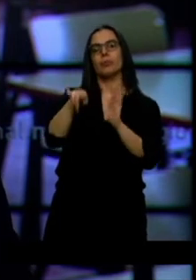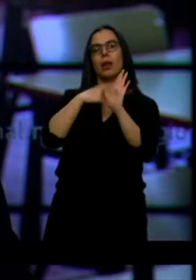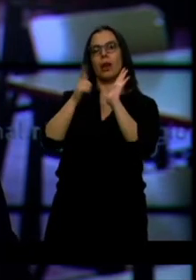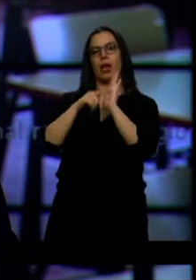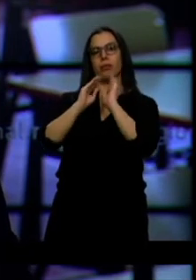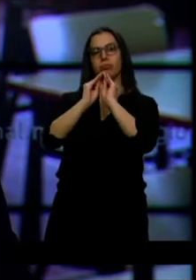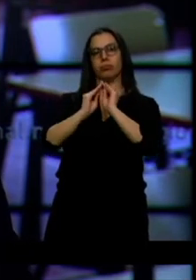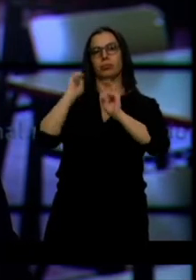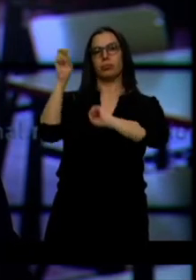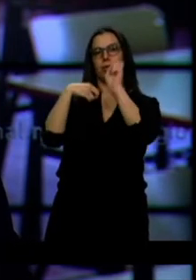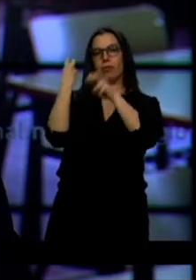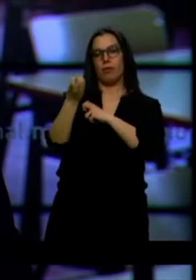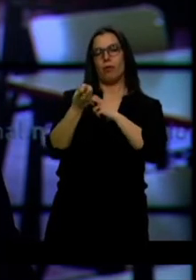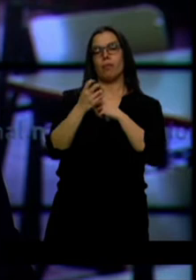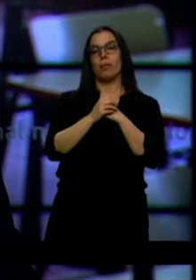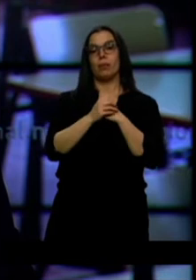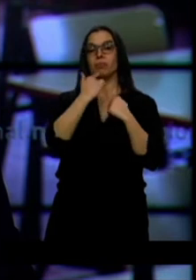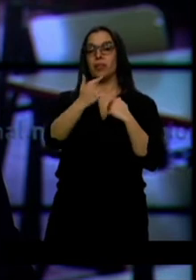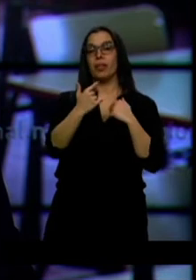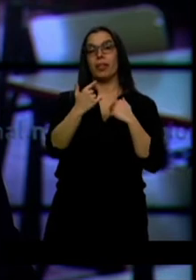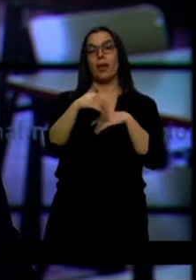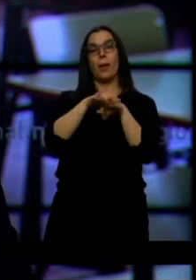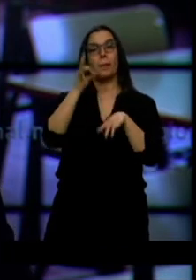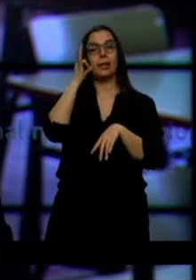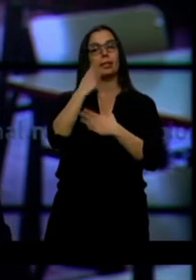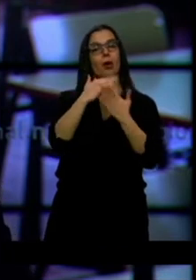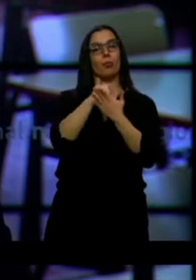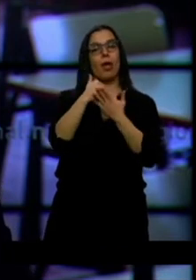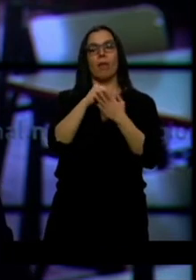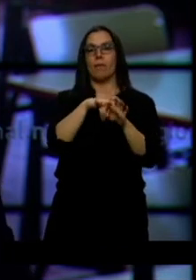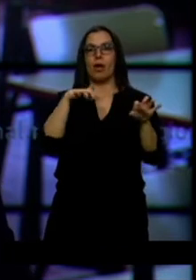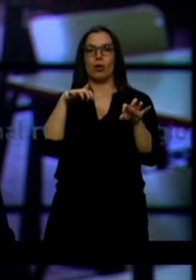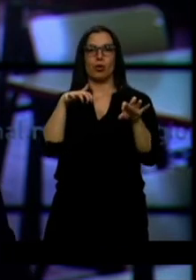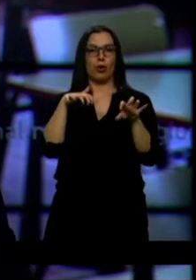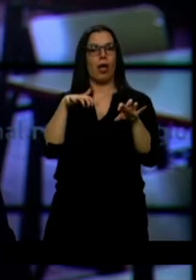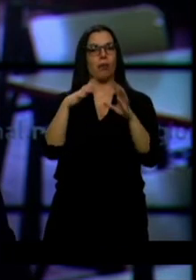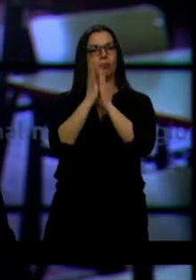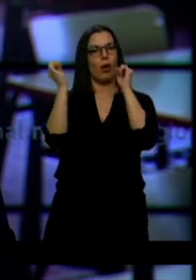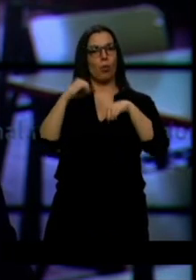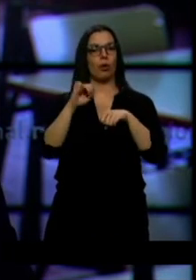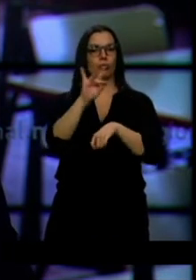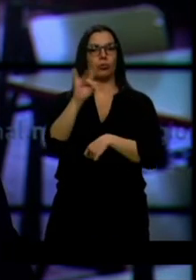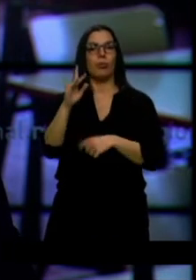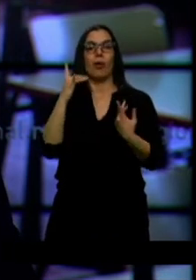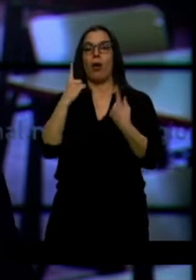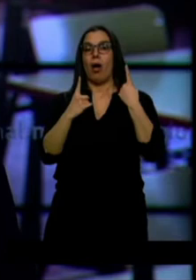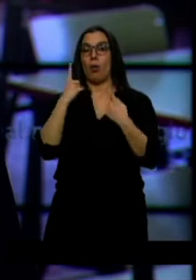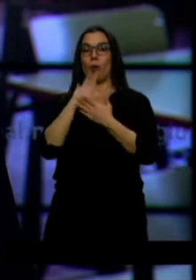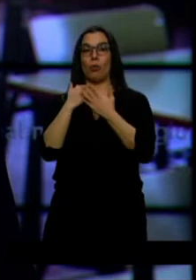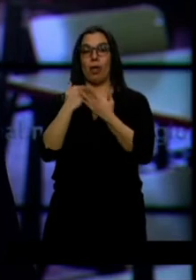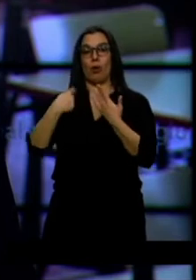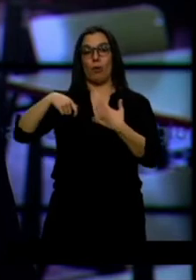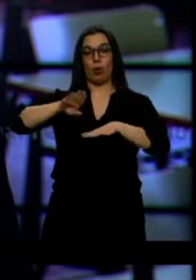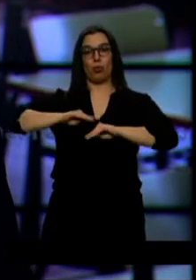mayoría de las comunidades está de acuerdo y llama al consenso. Pero las regiones en las que gobierna el PP, como Castilla y León, creen que es una chapuza que no se ha